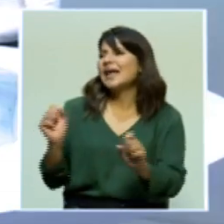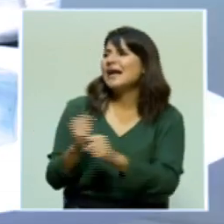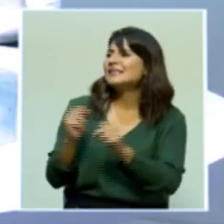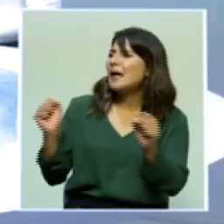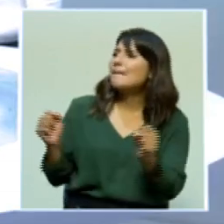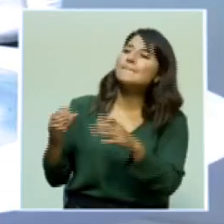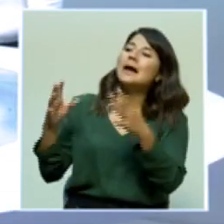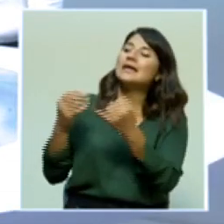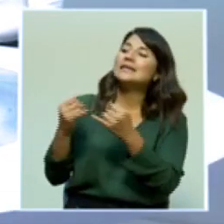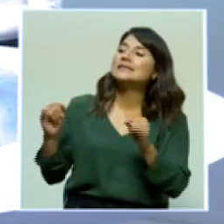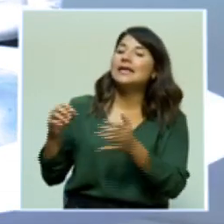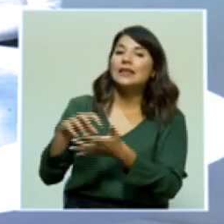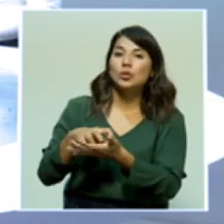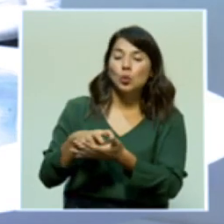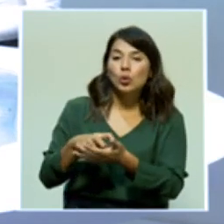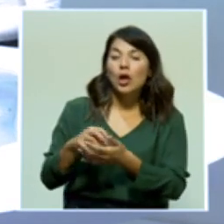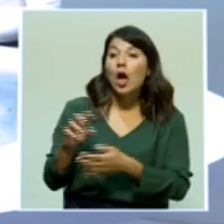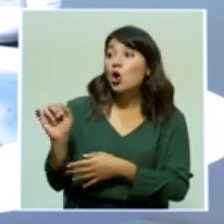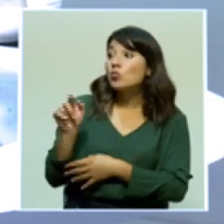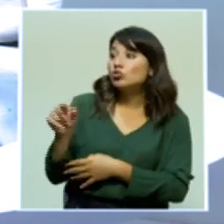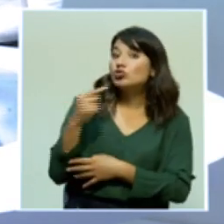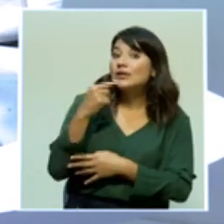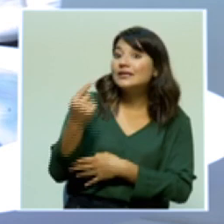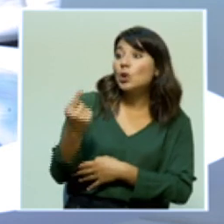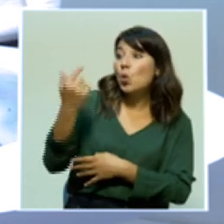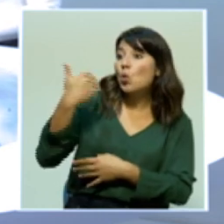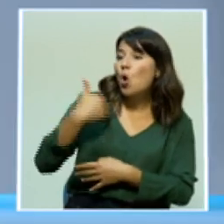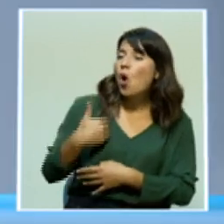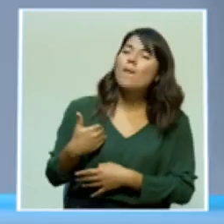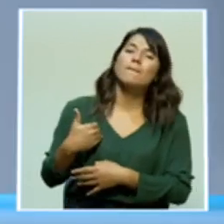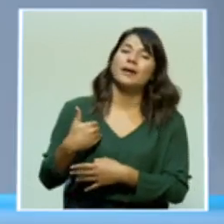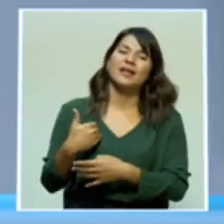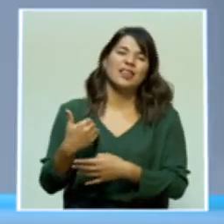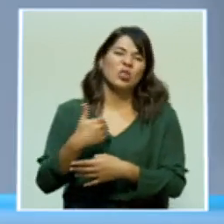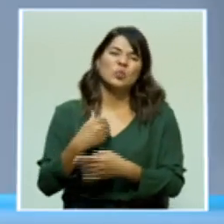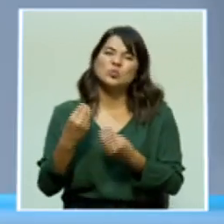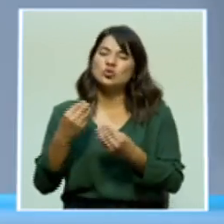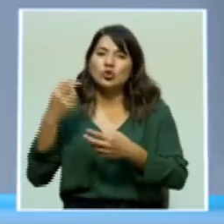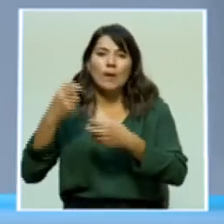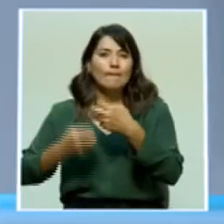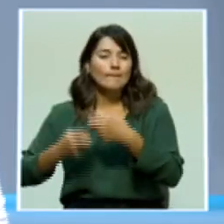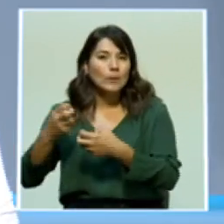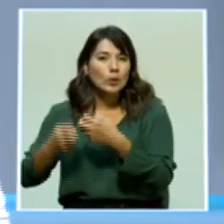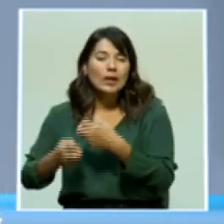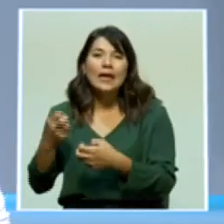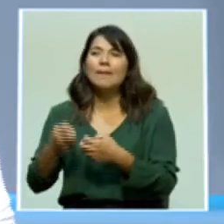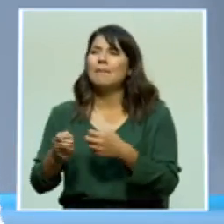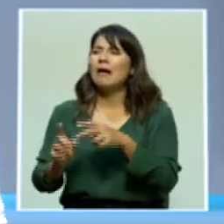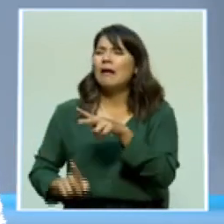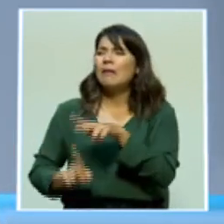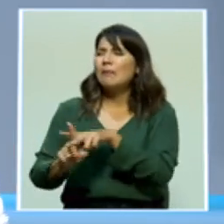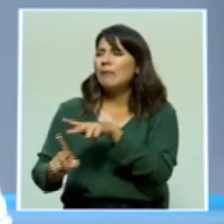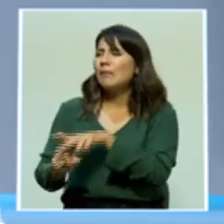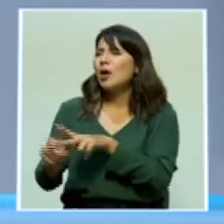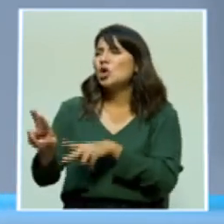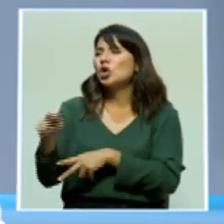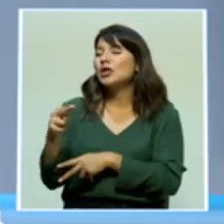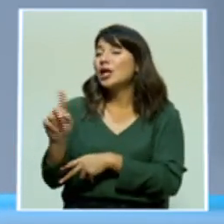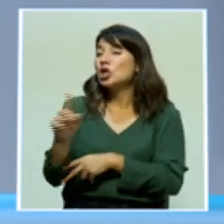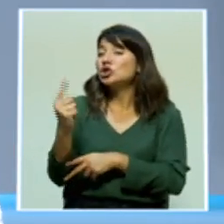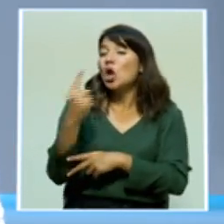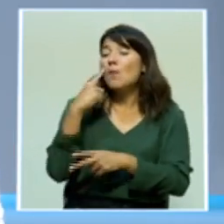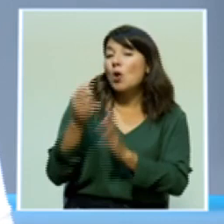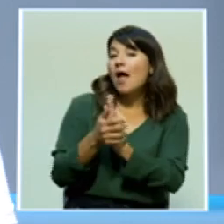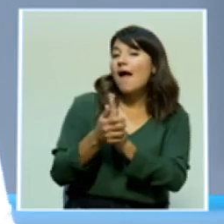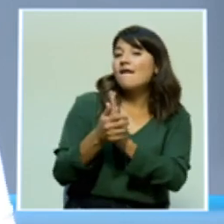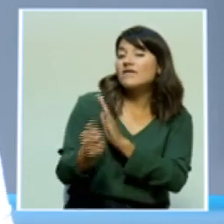hacía, sin lugar a dudas, Diego Armando Maradona. Y como usted lo dice, fue un hombre muy polémico que estuvo en las noticias no solo por esa magia de la que usted